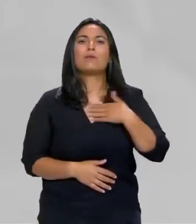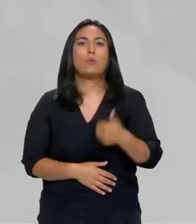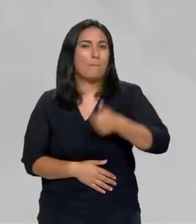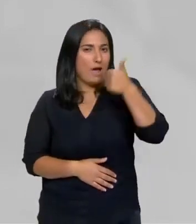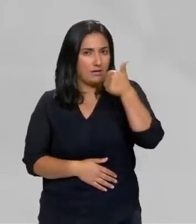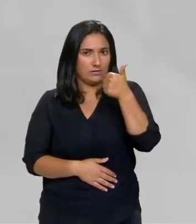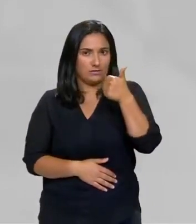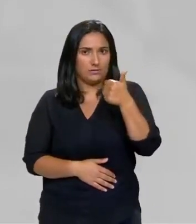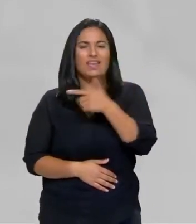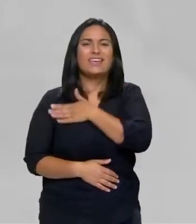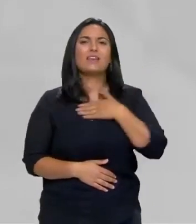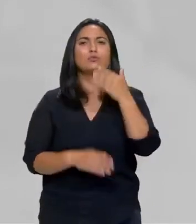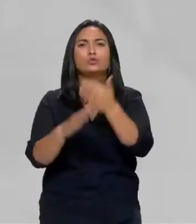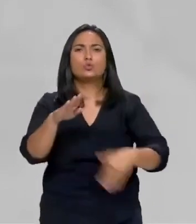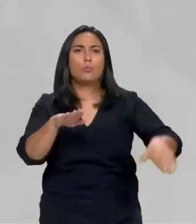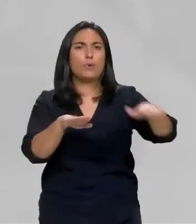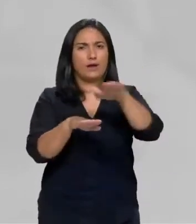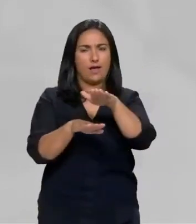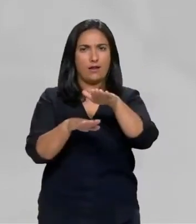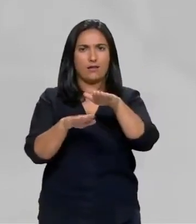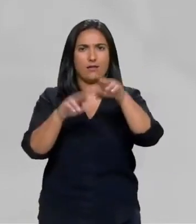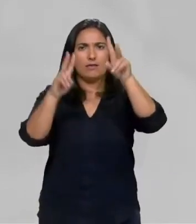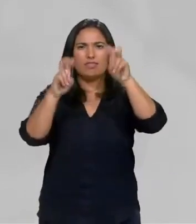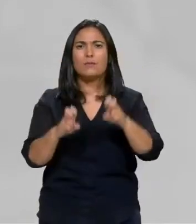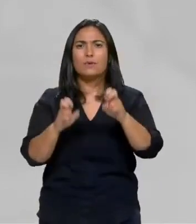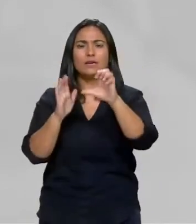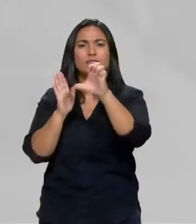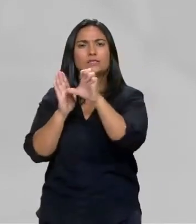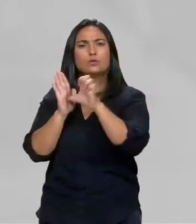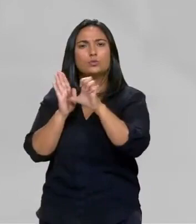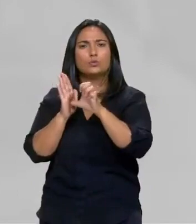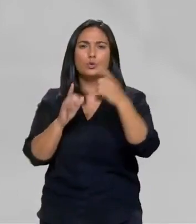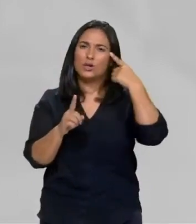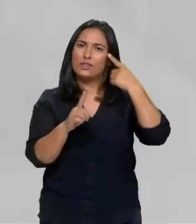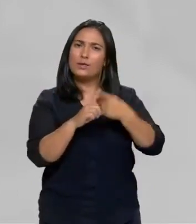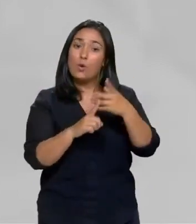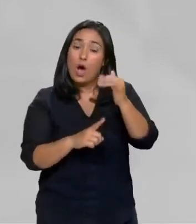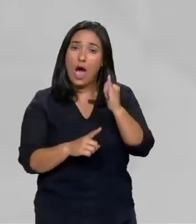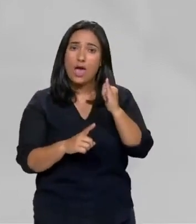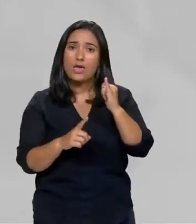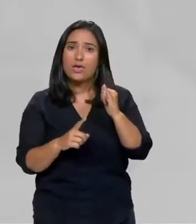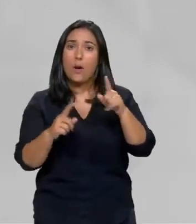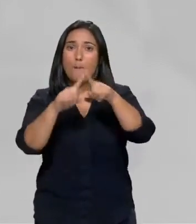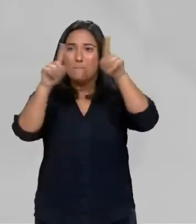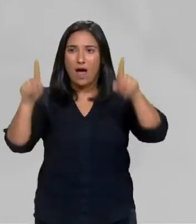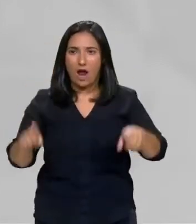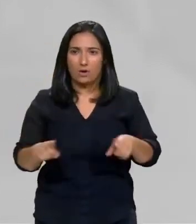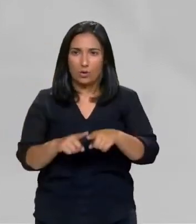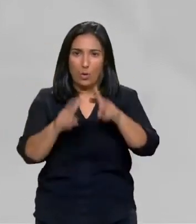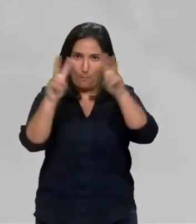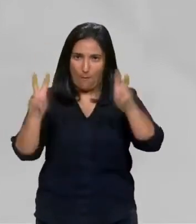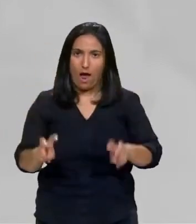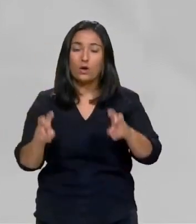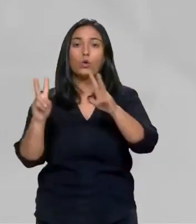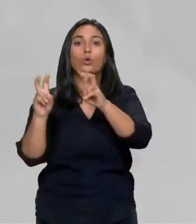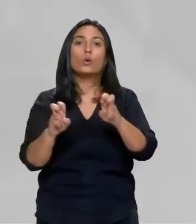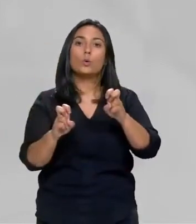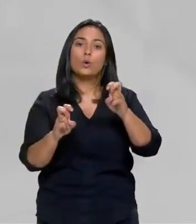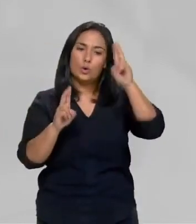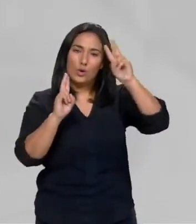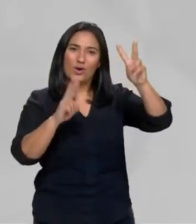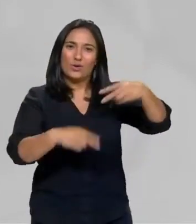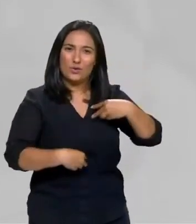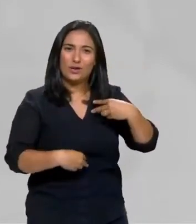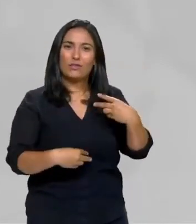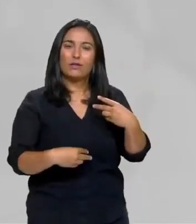Aspiramos a superar o actual estatuto para que teñamos un novo marco que nos recoñeza como unha nación e que nos permita ter máis